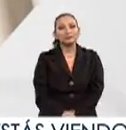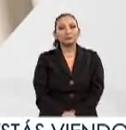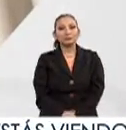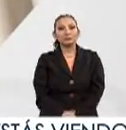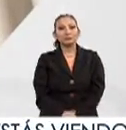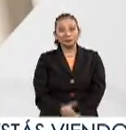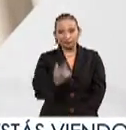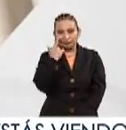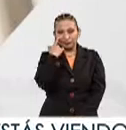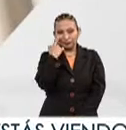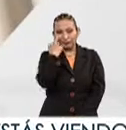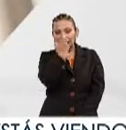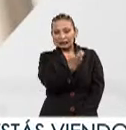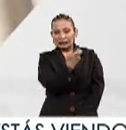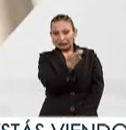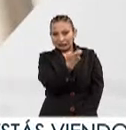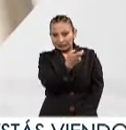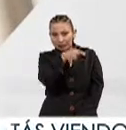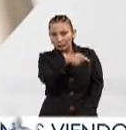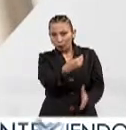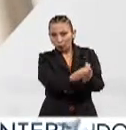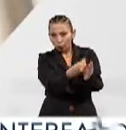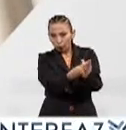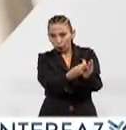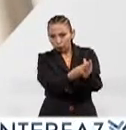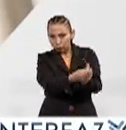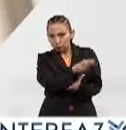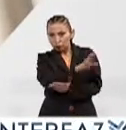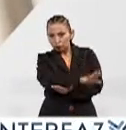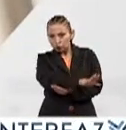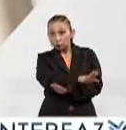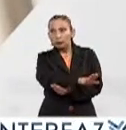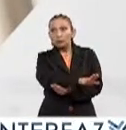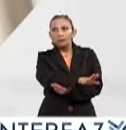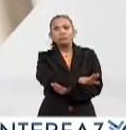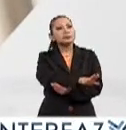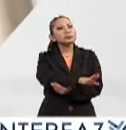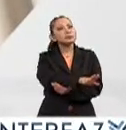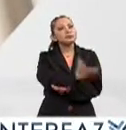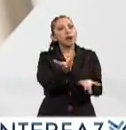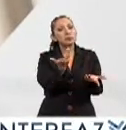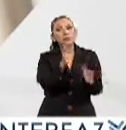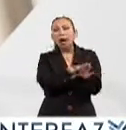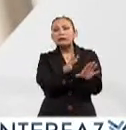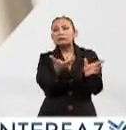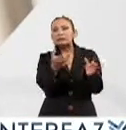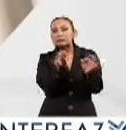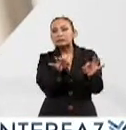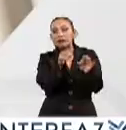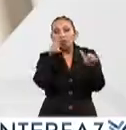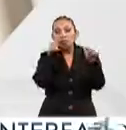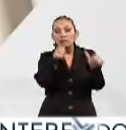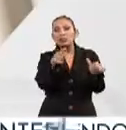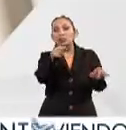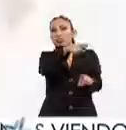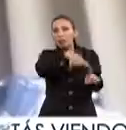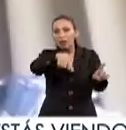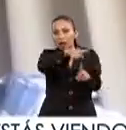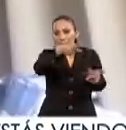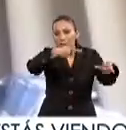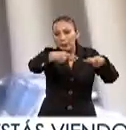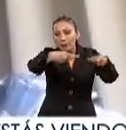Bueno este es un curso de fundamentalmente dirigido a